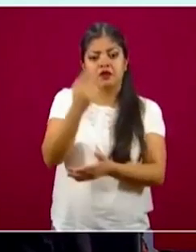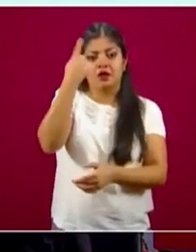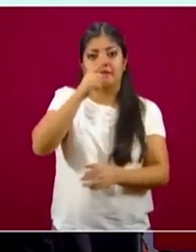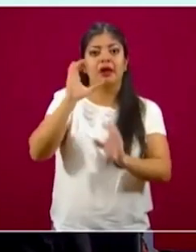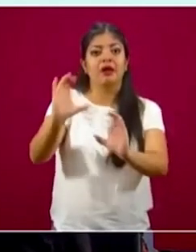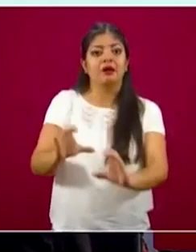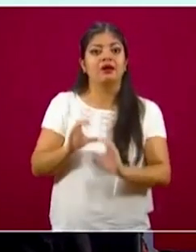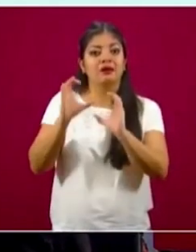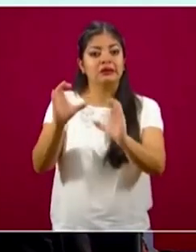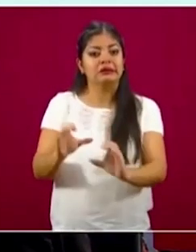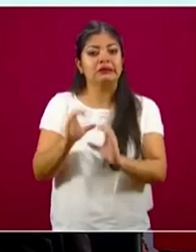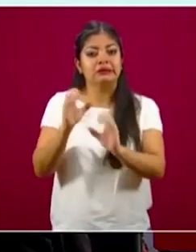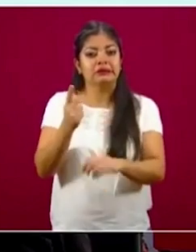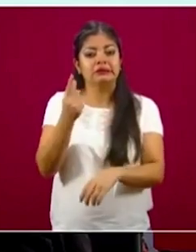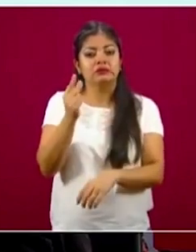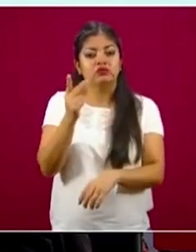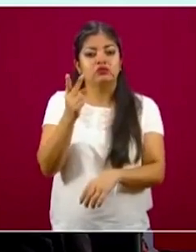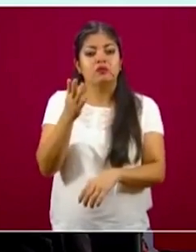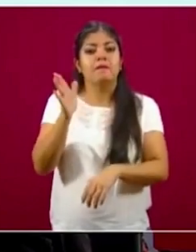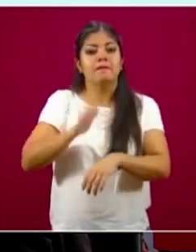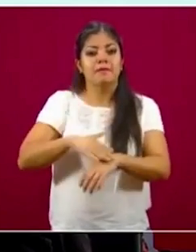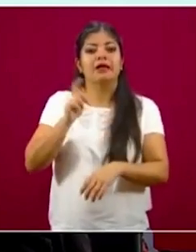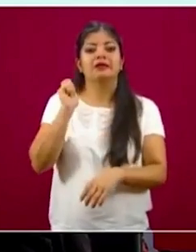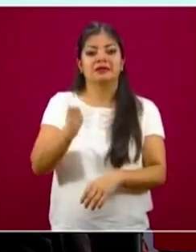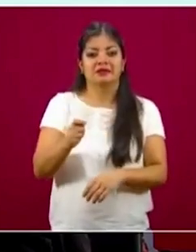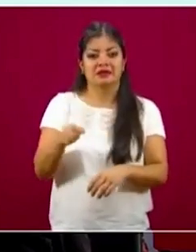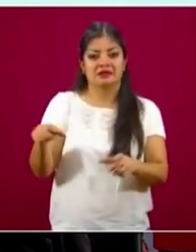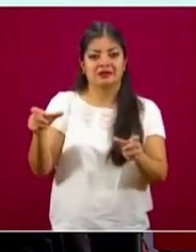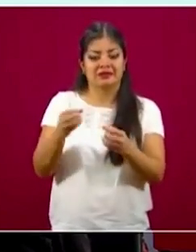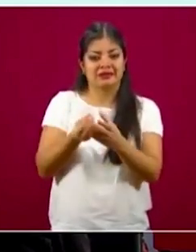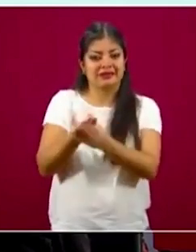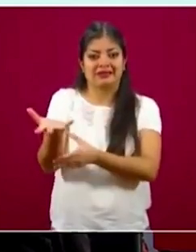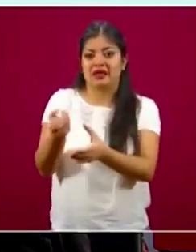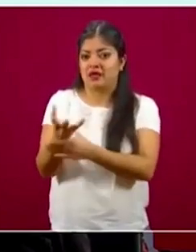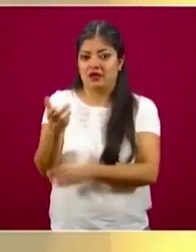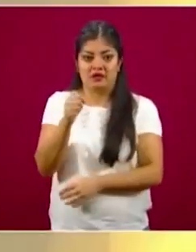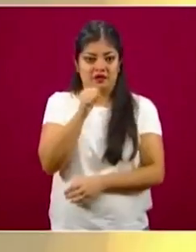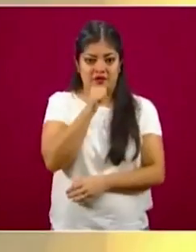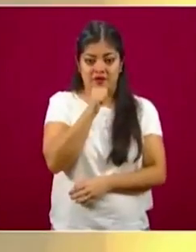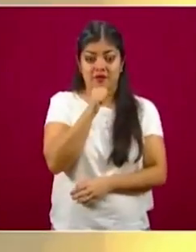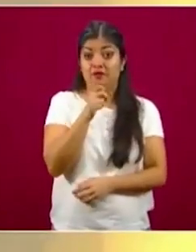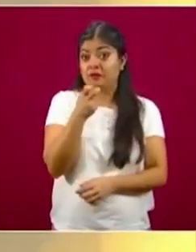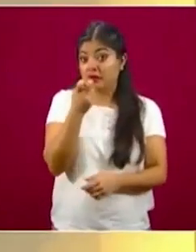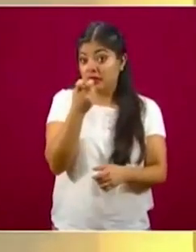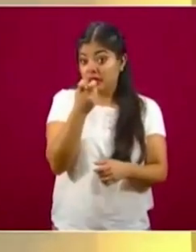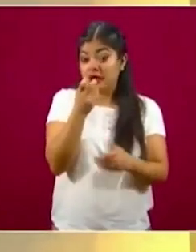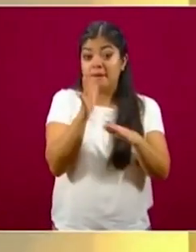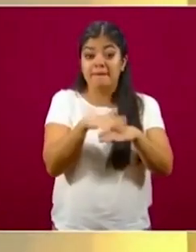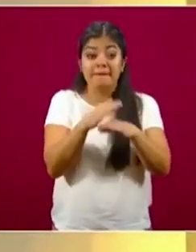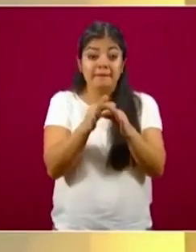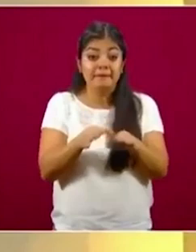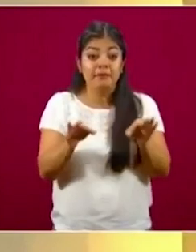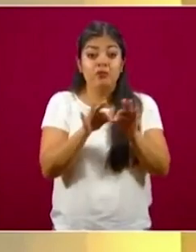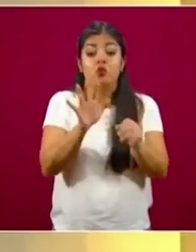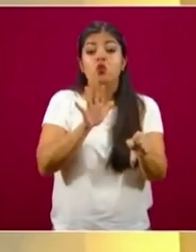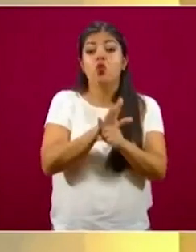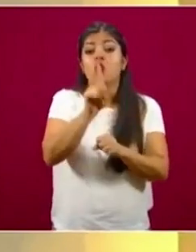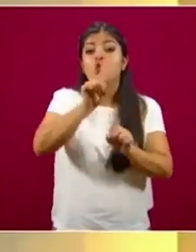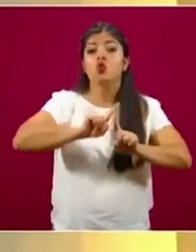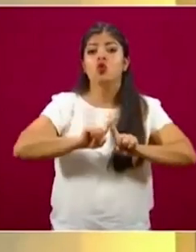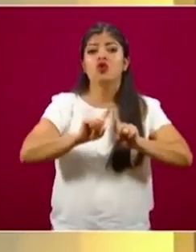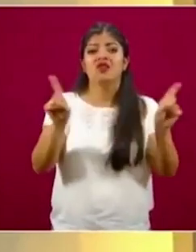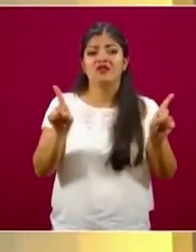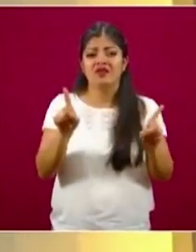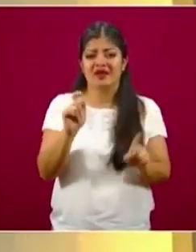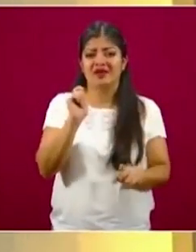mantener por algunos días más la restricción de la movilidad. Todavía eso es muy importante. La única diferencia con